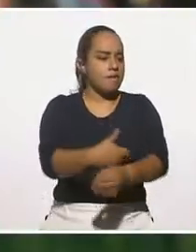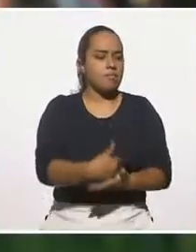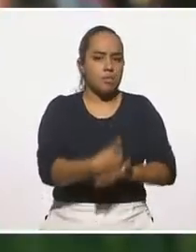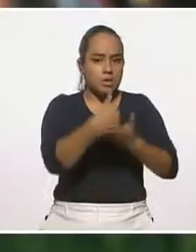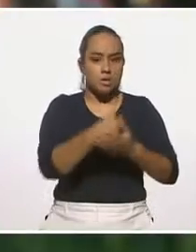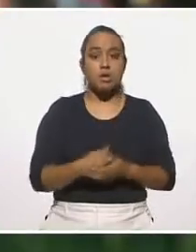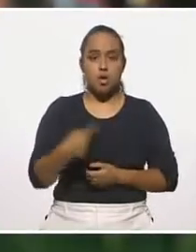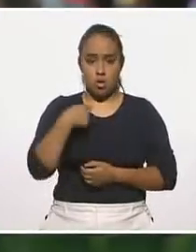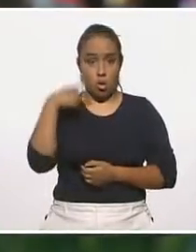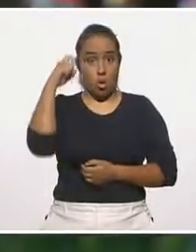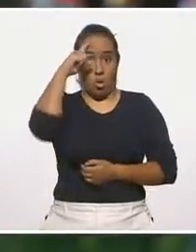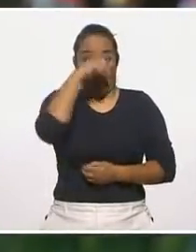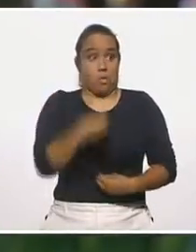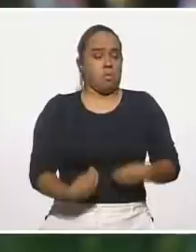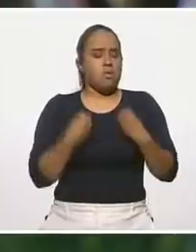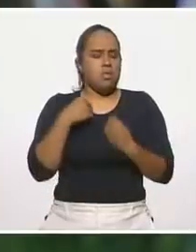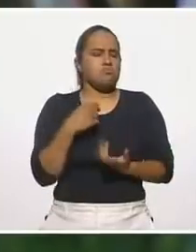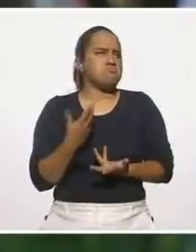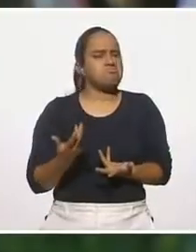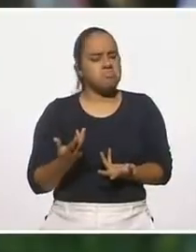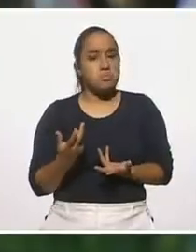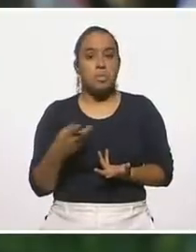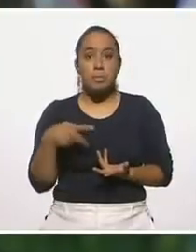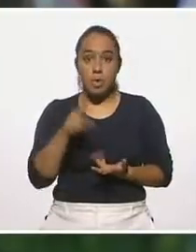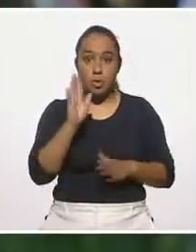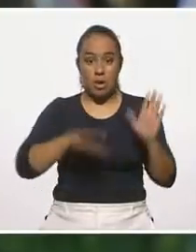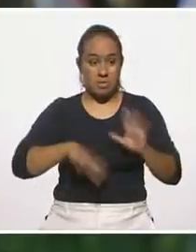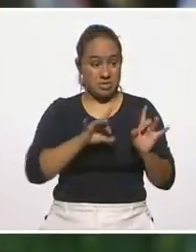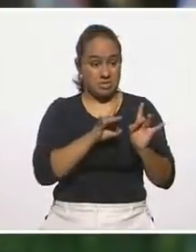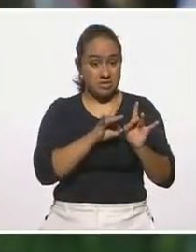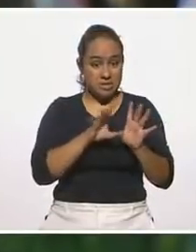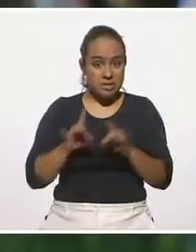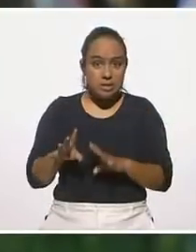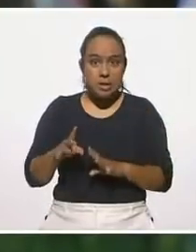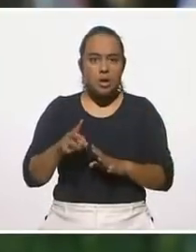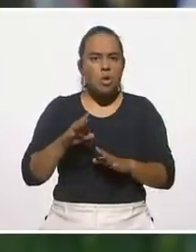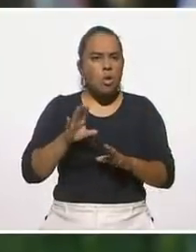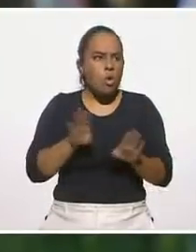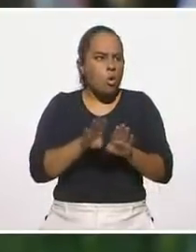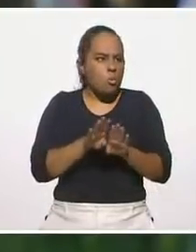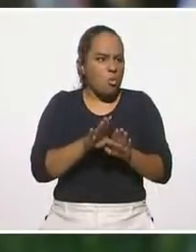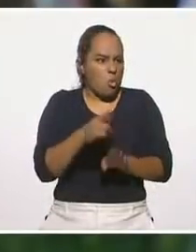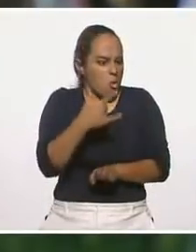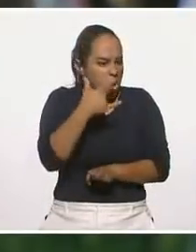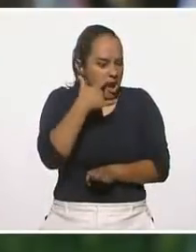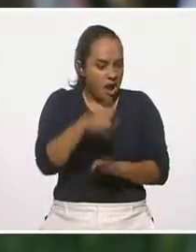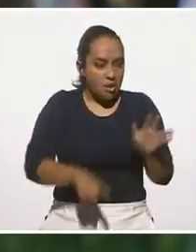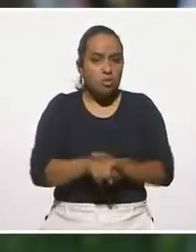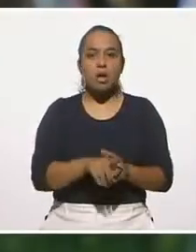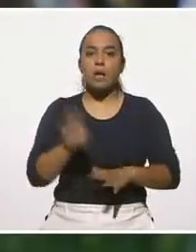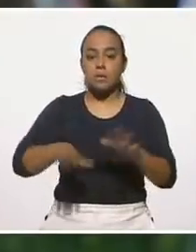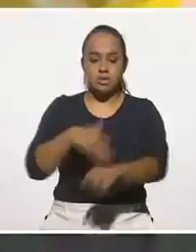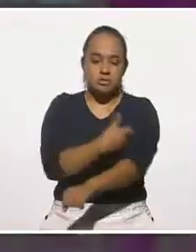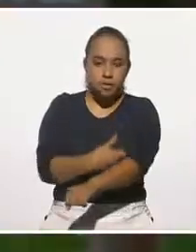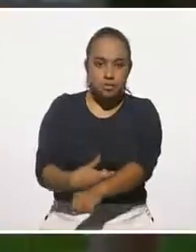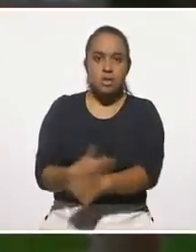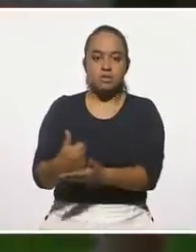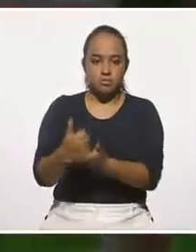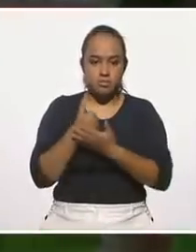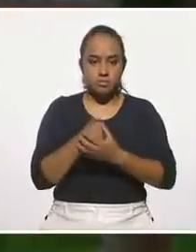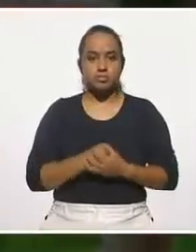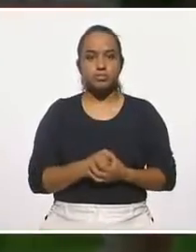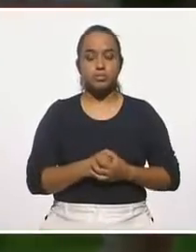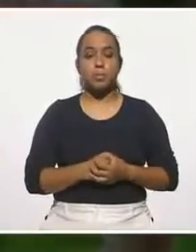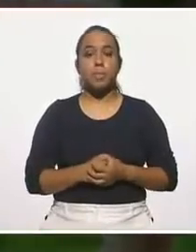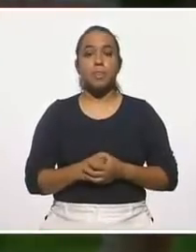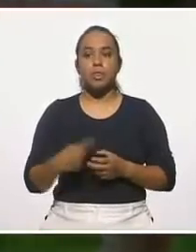tenido como una vida difícil como tal, pero cuando son situaciones fuera de lo común, pues en mi familia, como el apoyo moral, por así decirlo. Empecé